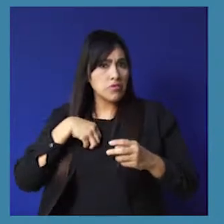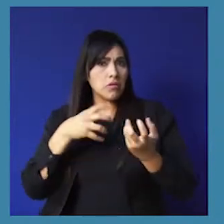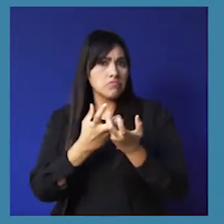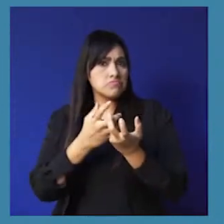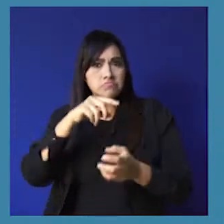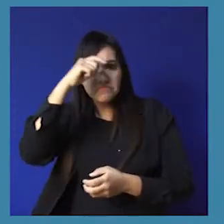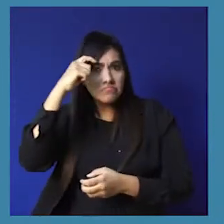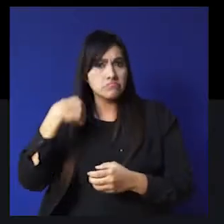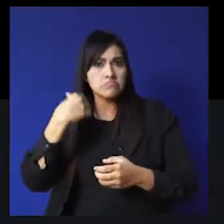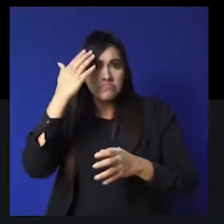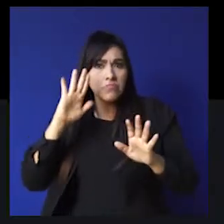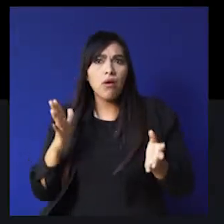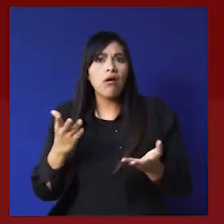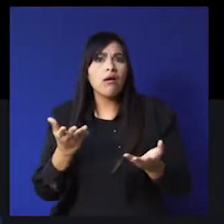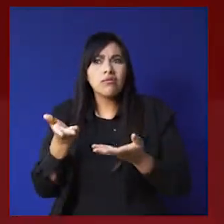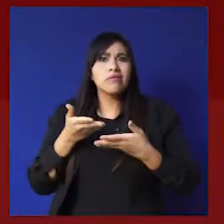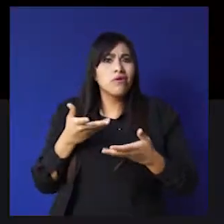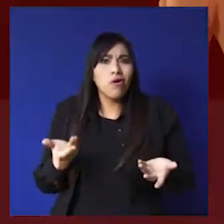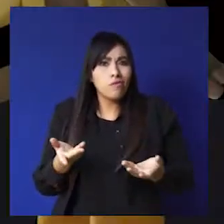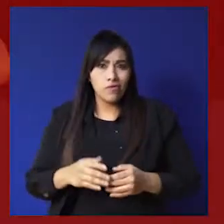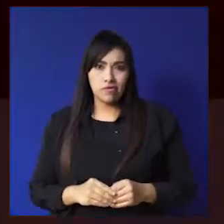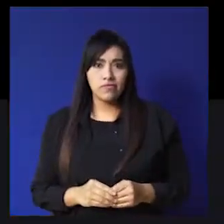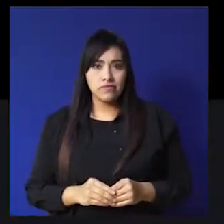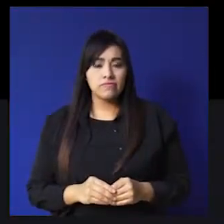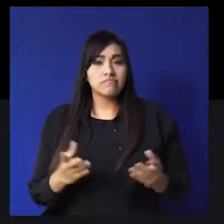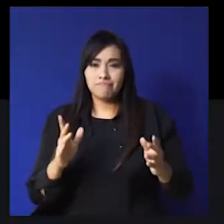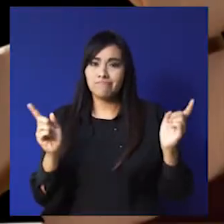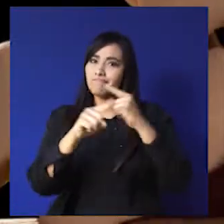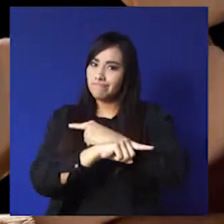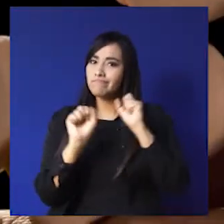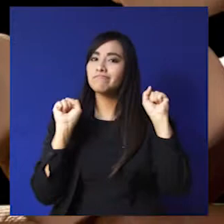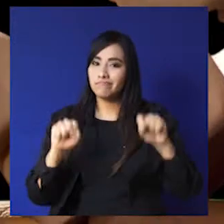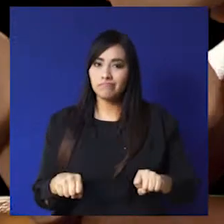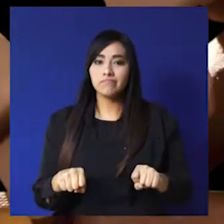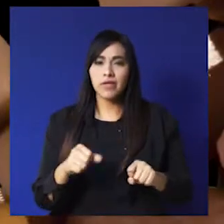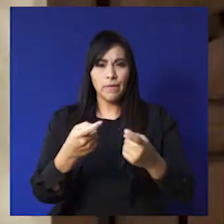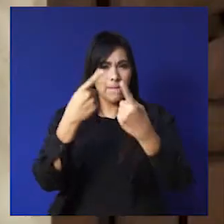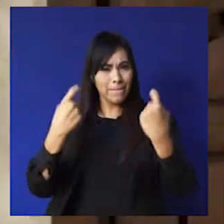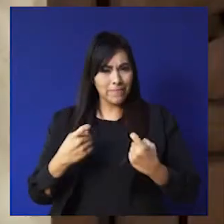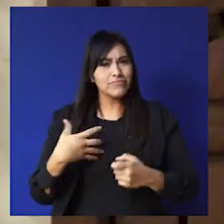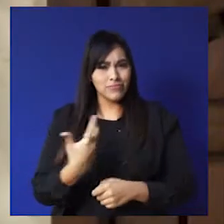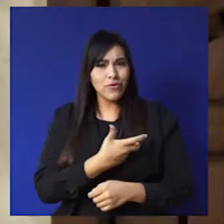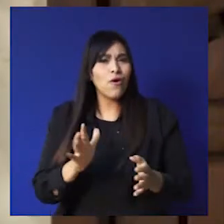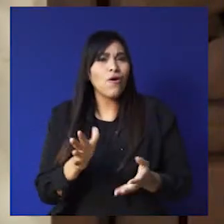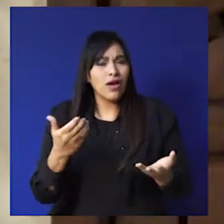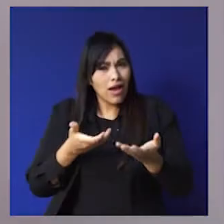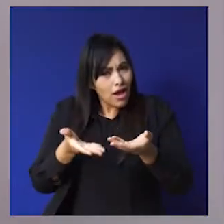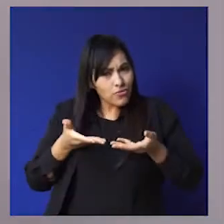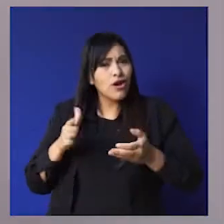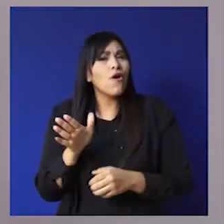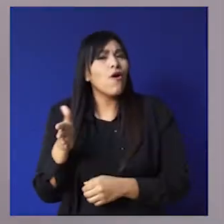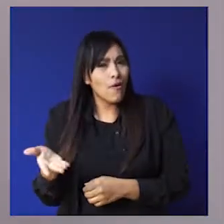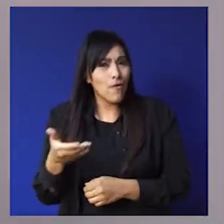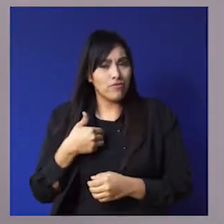familiares y colegas de trabajo no suelen saber cómo apoyarnos. Pero eso puede cambiar. Pregúntanos cómo deseamos